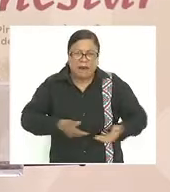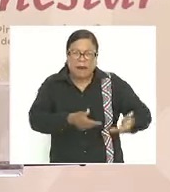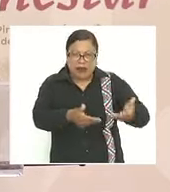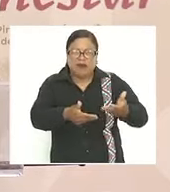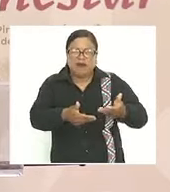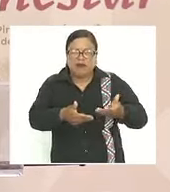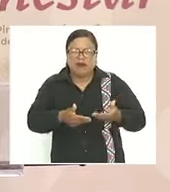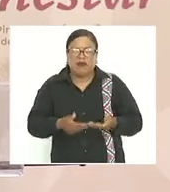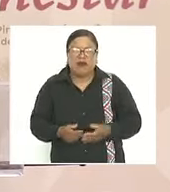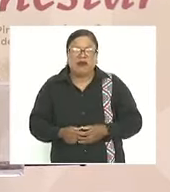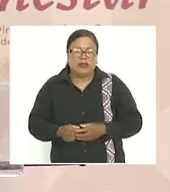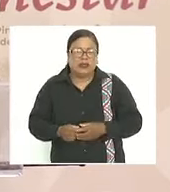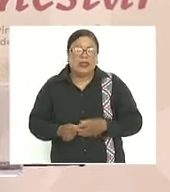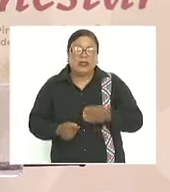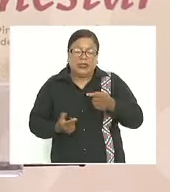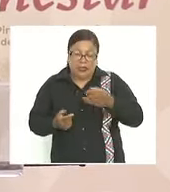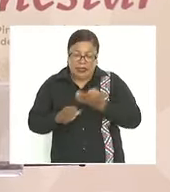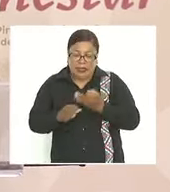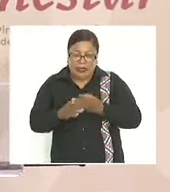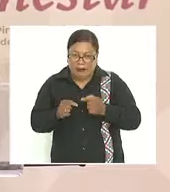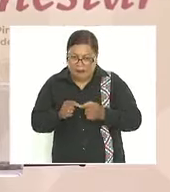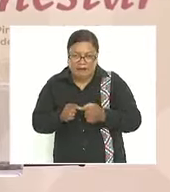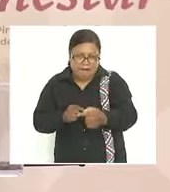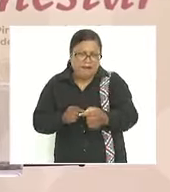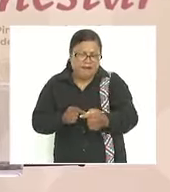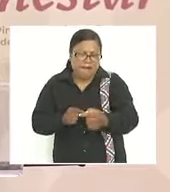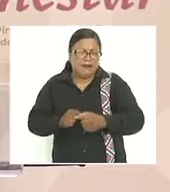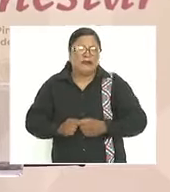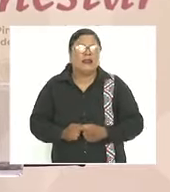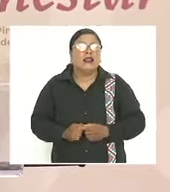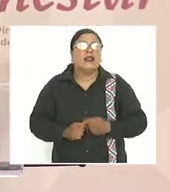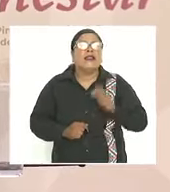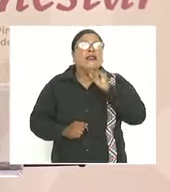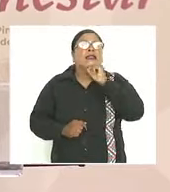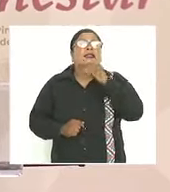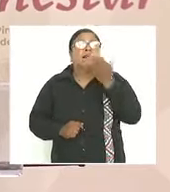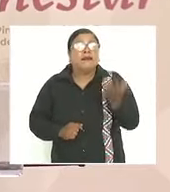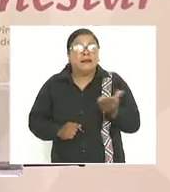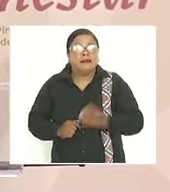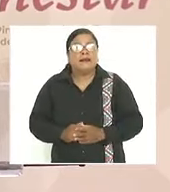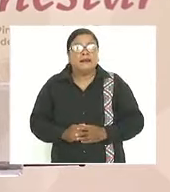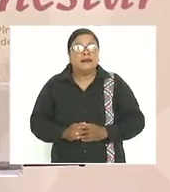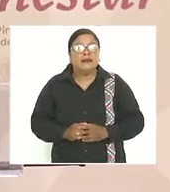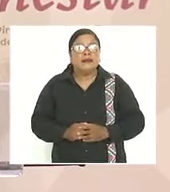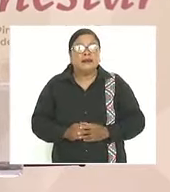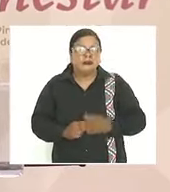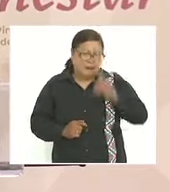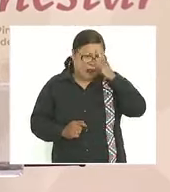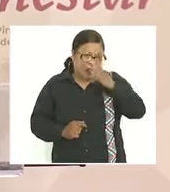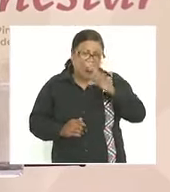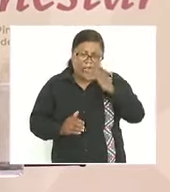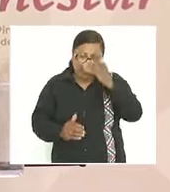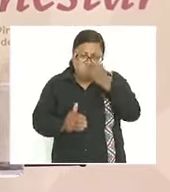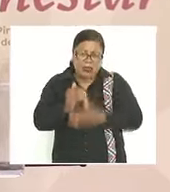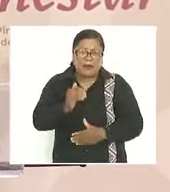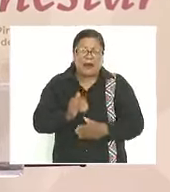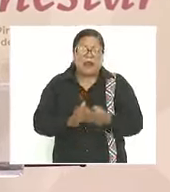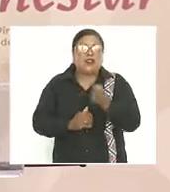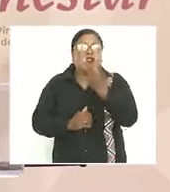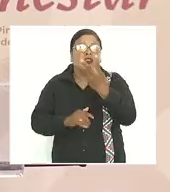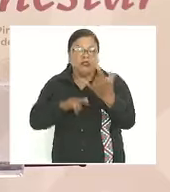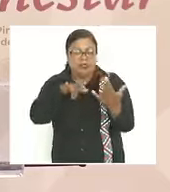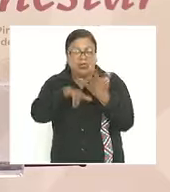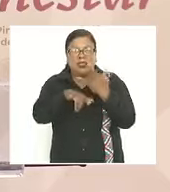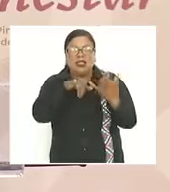en el tiempo que estamos y también van a terminarse dos carreteras que